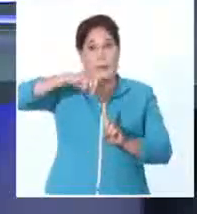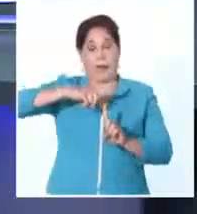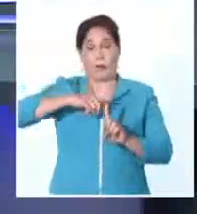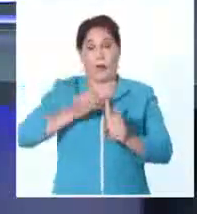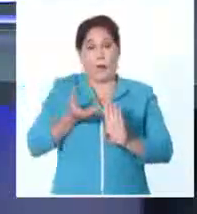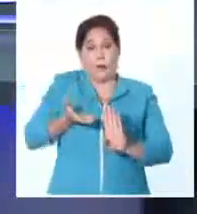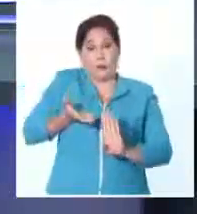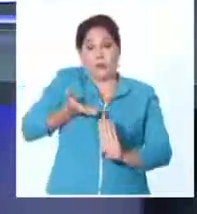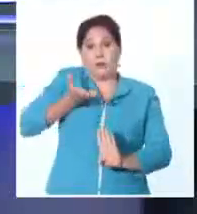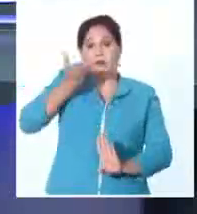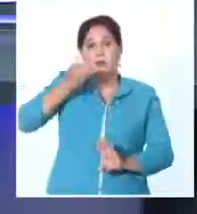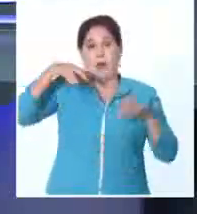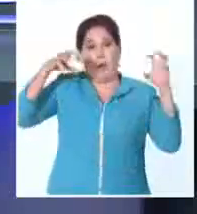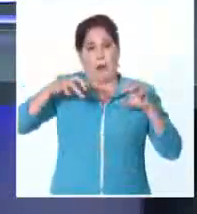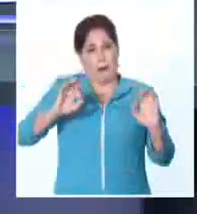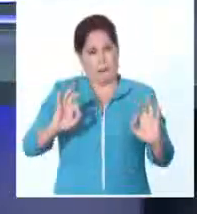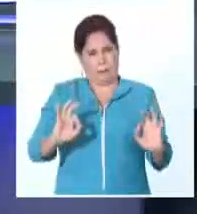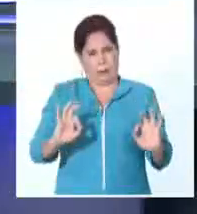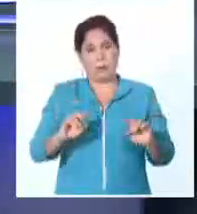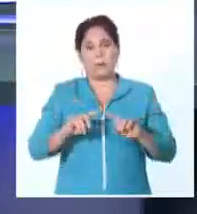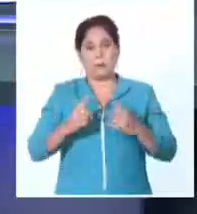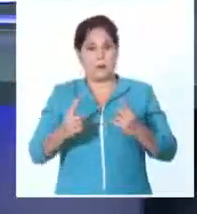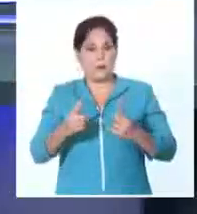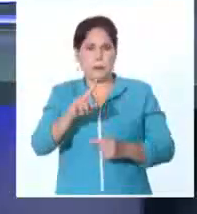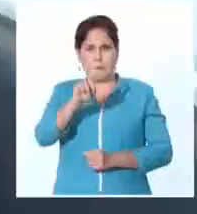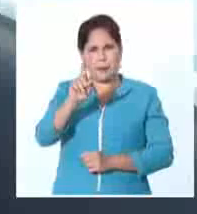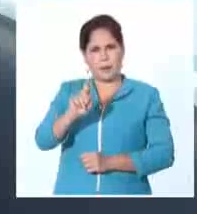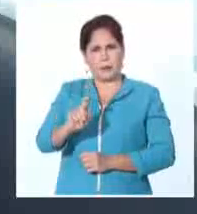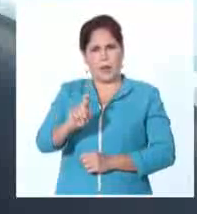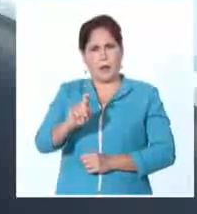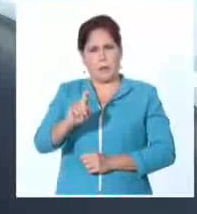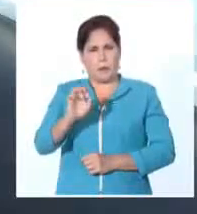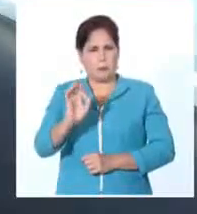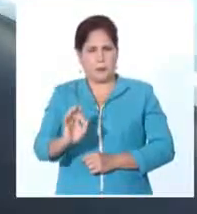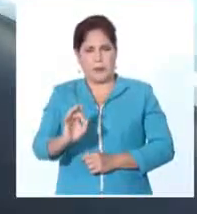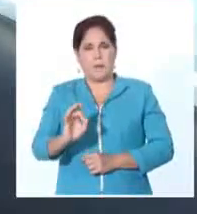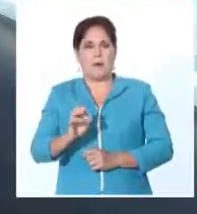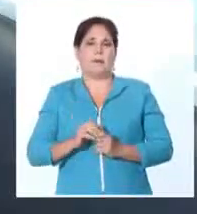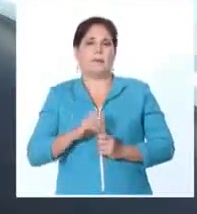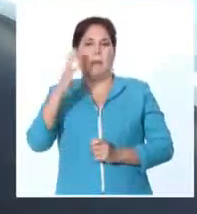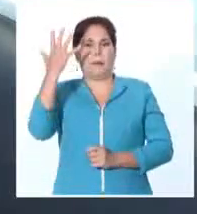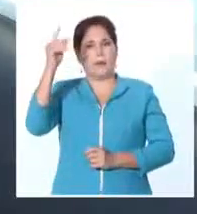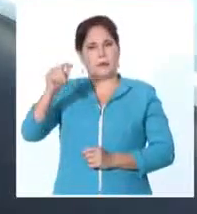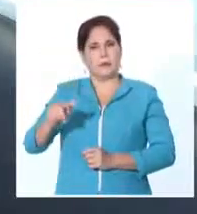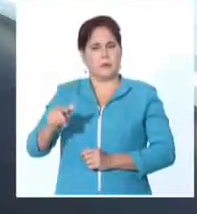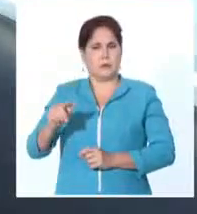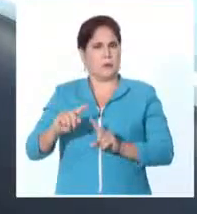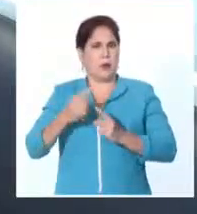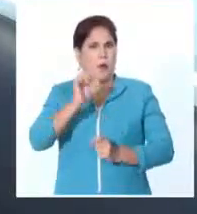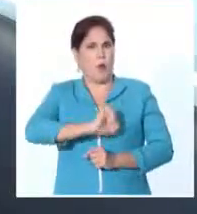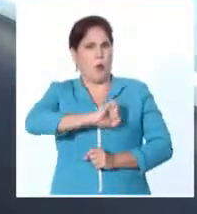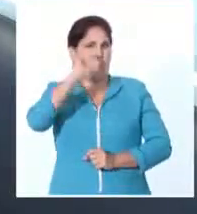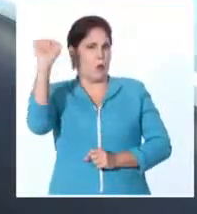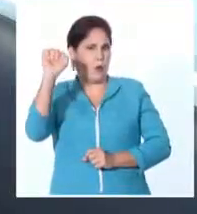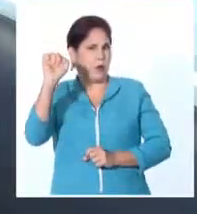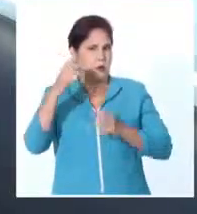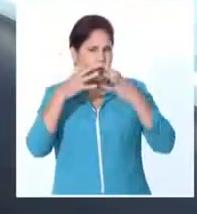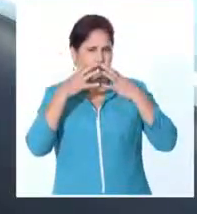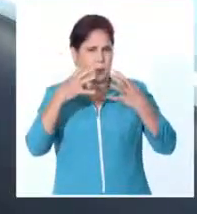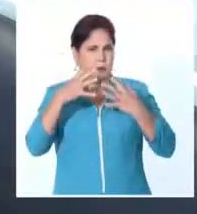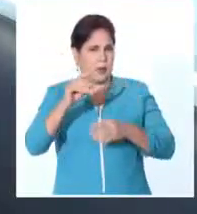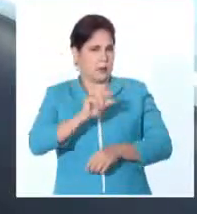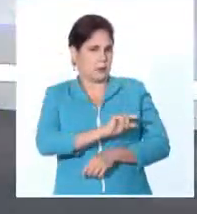el agua que necesitamos, pero le preguntamos a la doctora Miriam Teresita, ¿cuáles han sido estos récords más notables de las últimas horas?